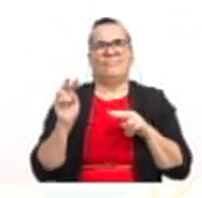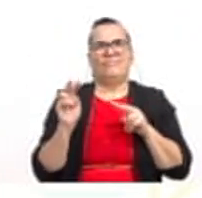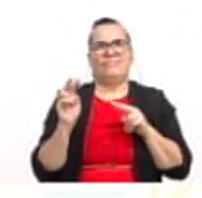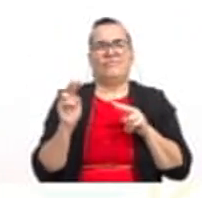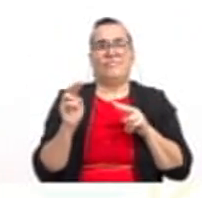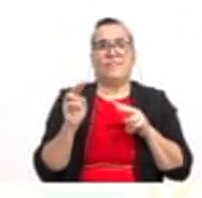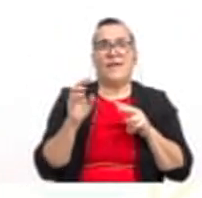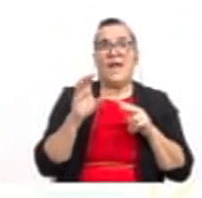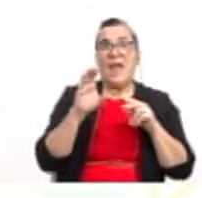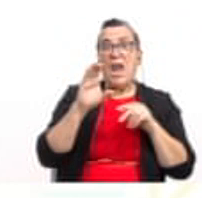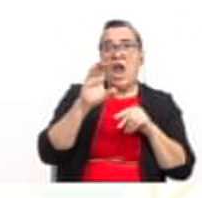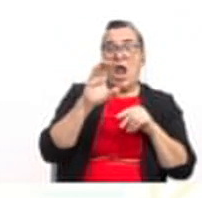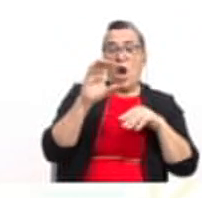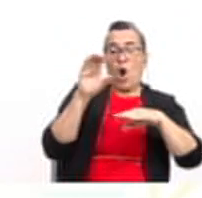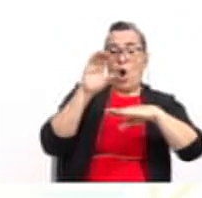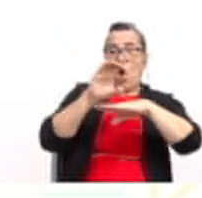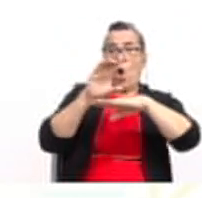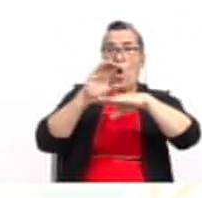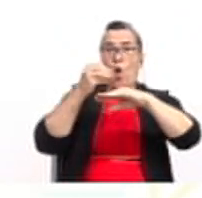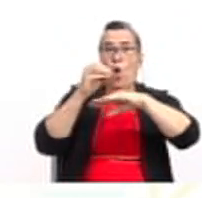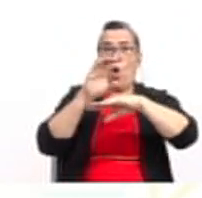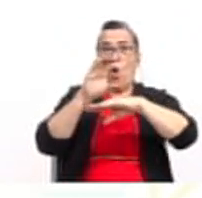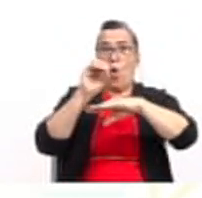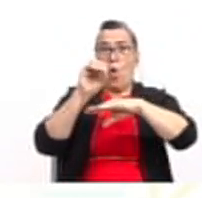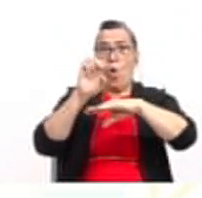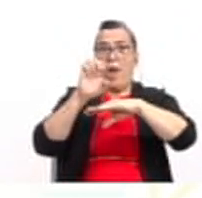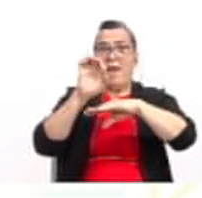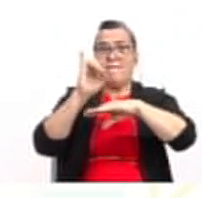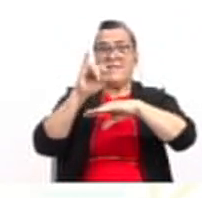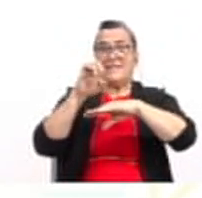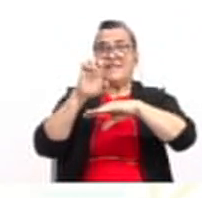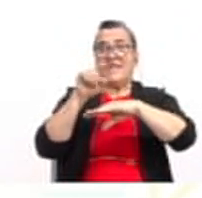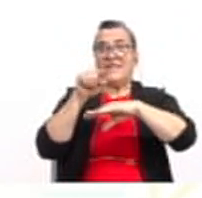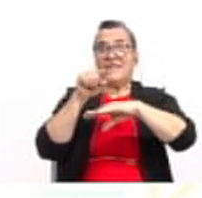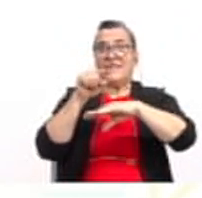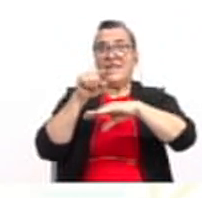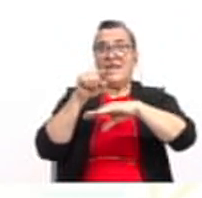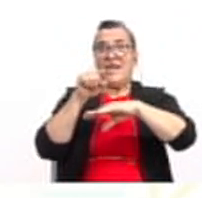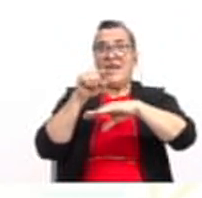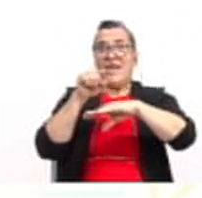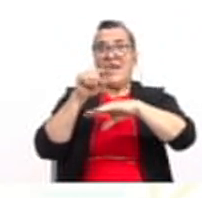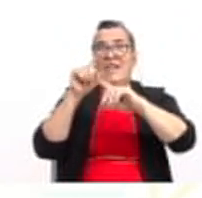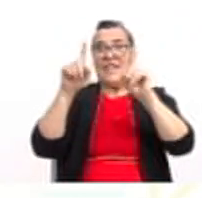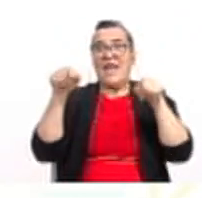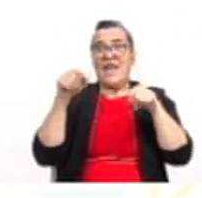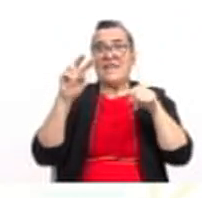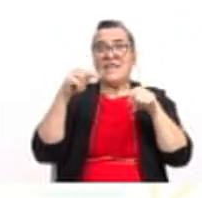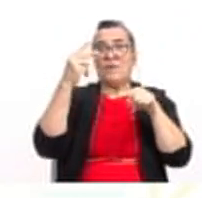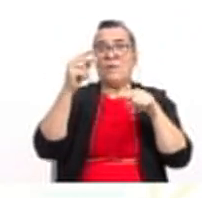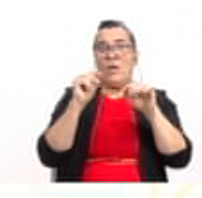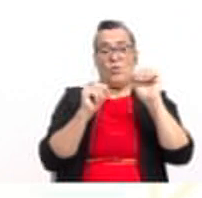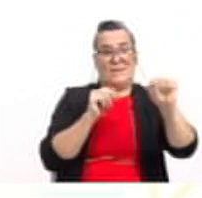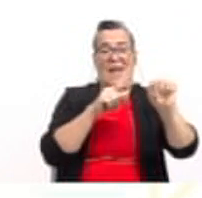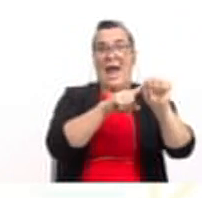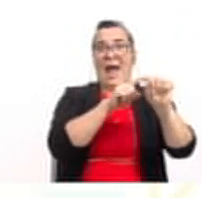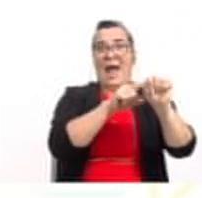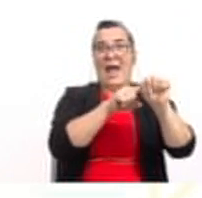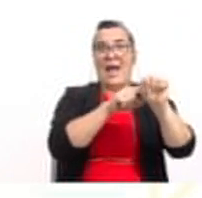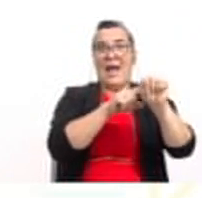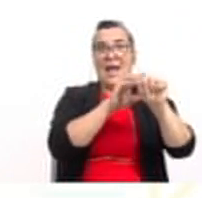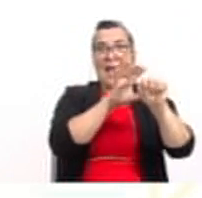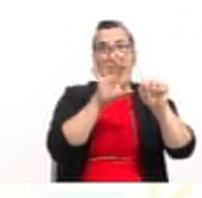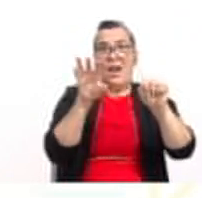coeficiente de x al cuadrado es a, es decir, es diferente de 1. Entonces, extraemos ese